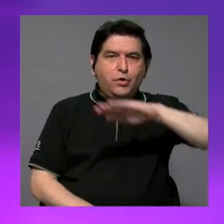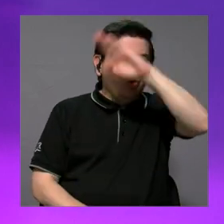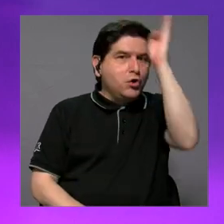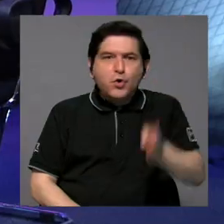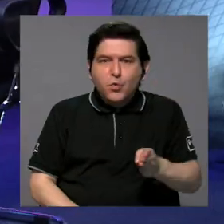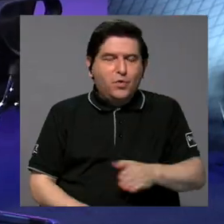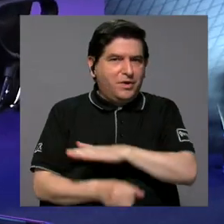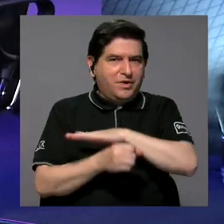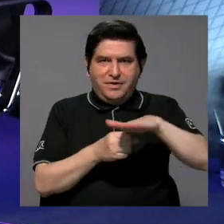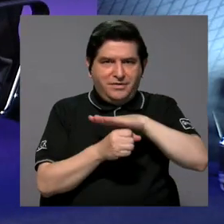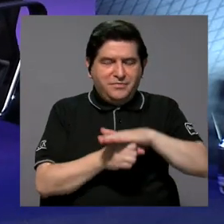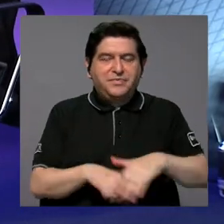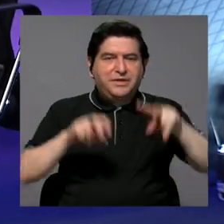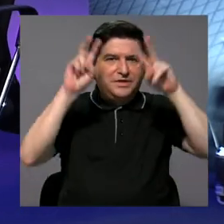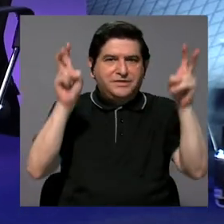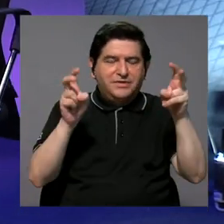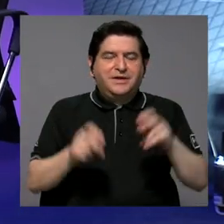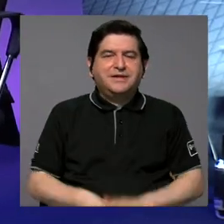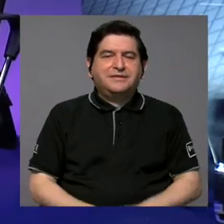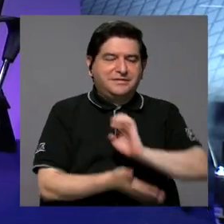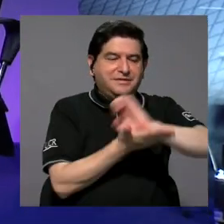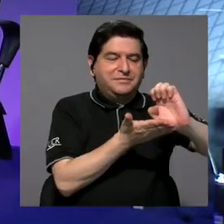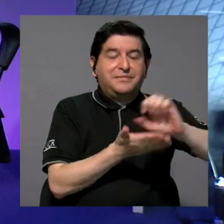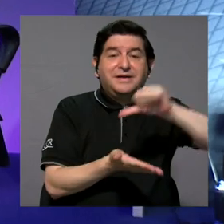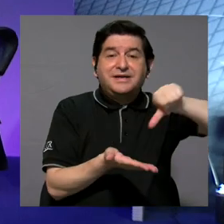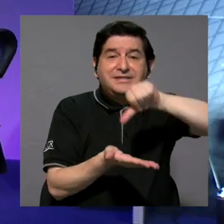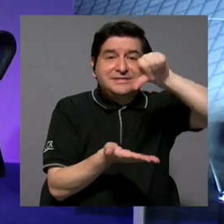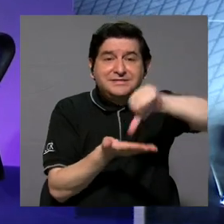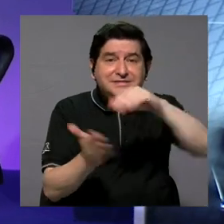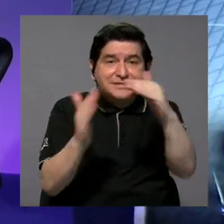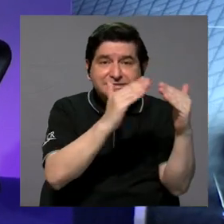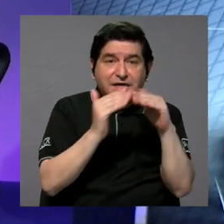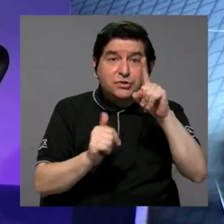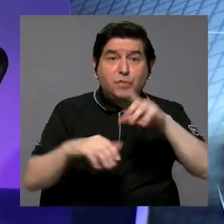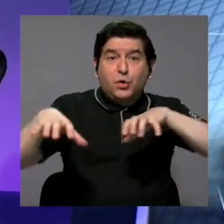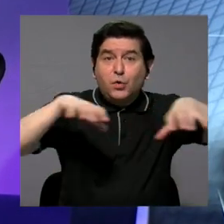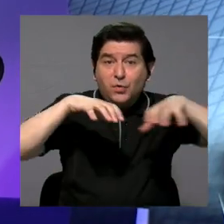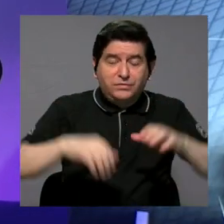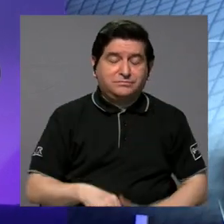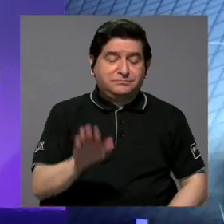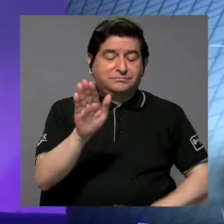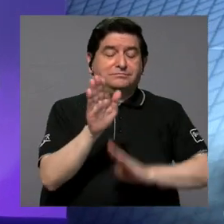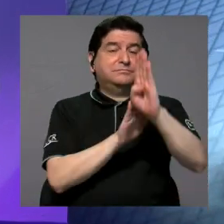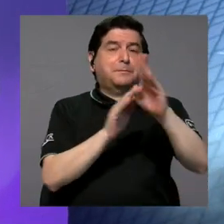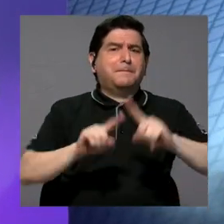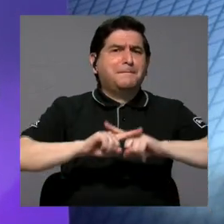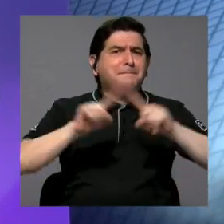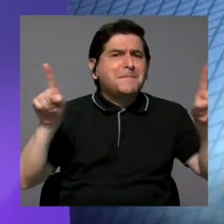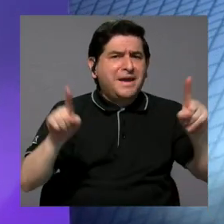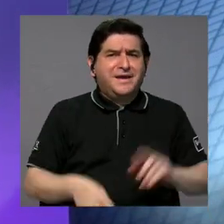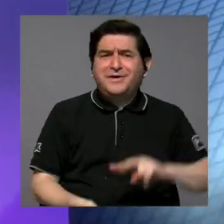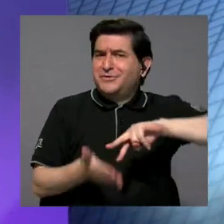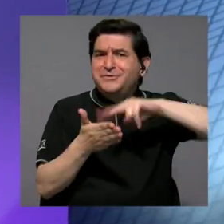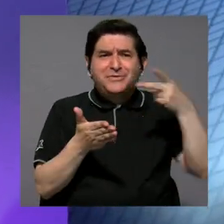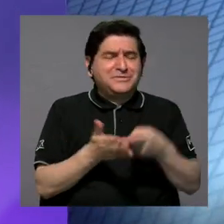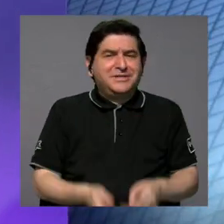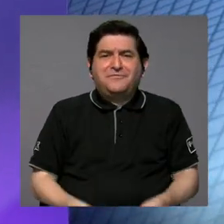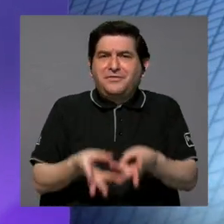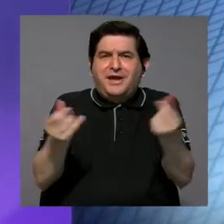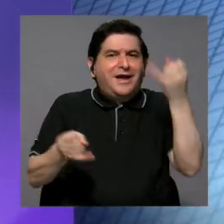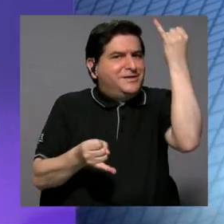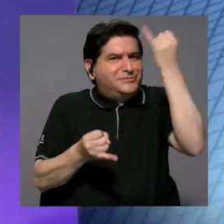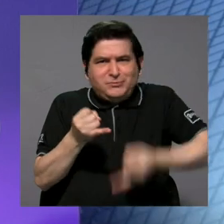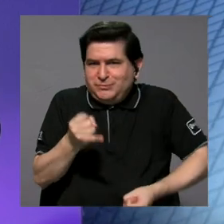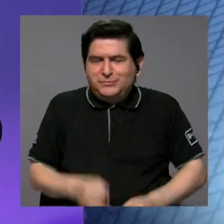suficiente en el tema de prevención. Los centros cívicos es una acción que se está desarrollando pero no es la pomada